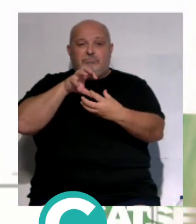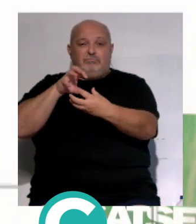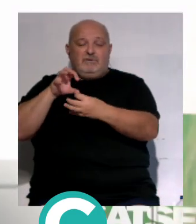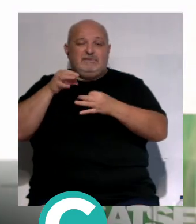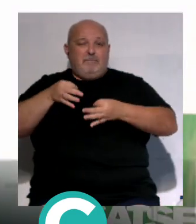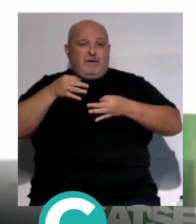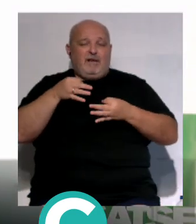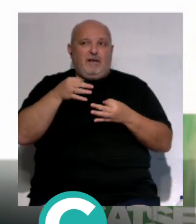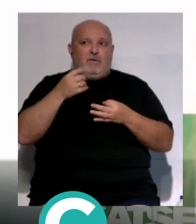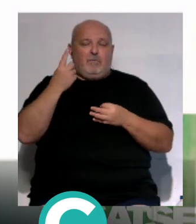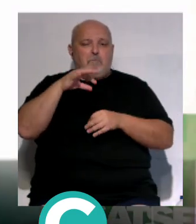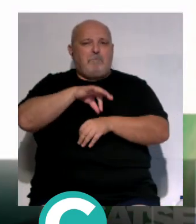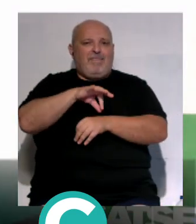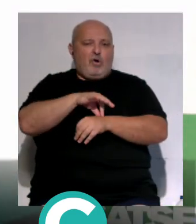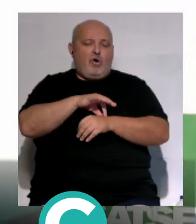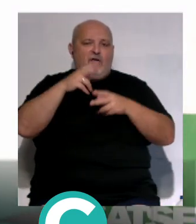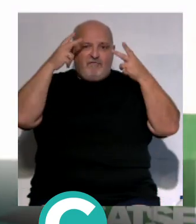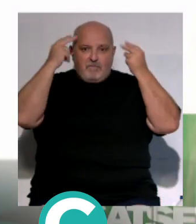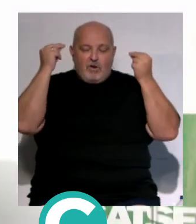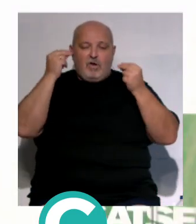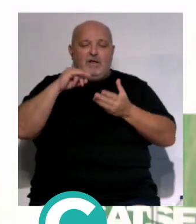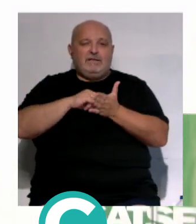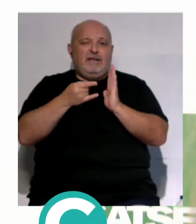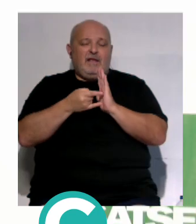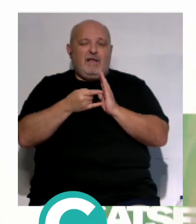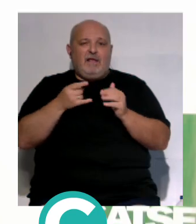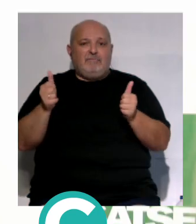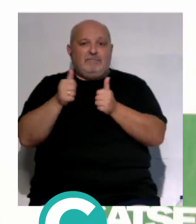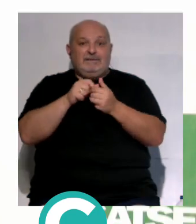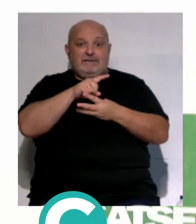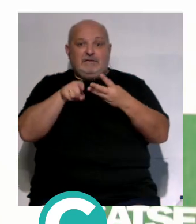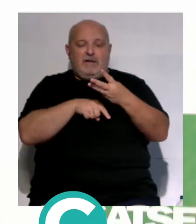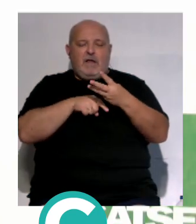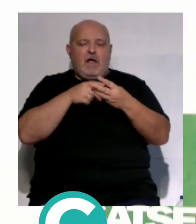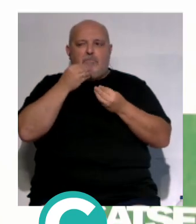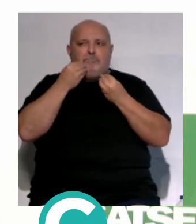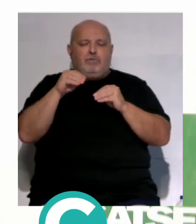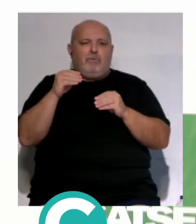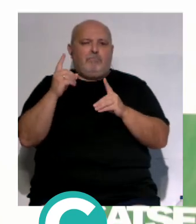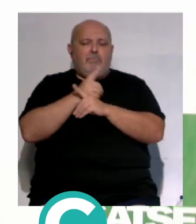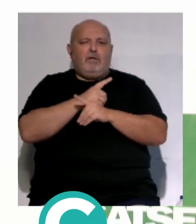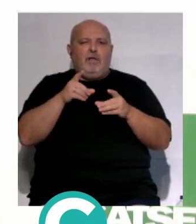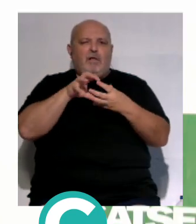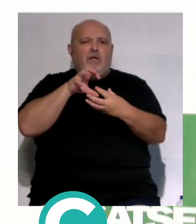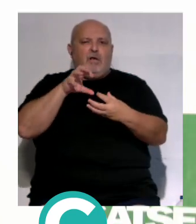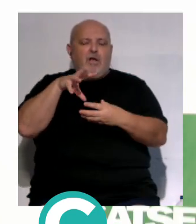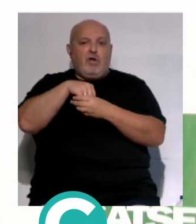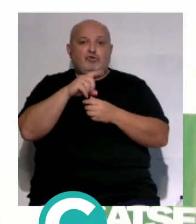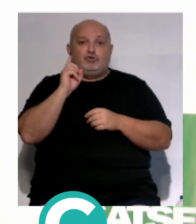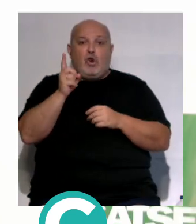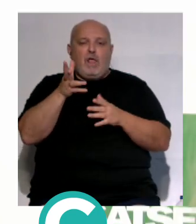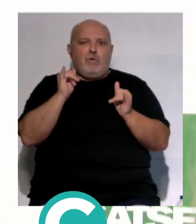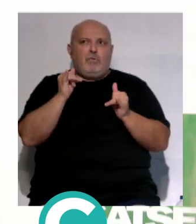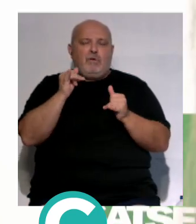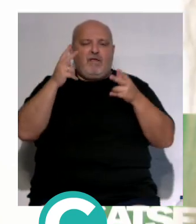tradicionalmente había un médico, una enfermera y un técnico de emergencia sanitaria, pues se están sustituyendo por unidades móviles donde ahora mismo